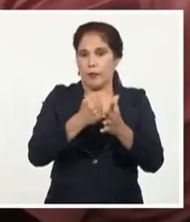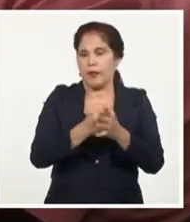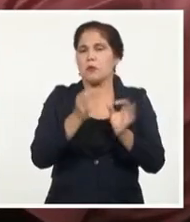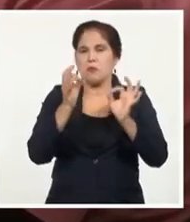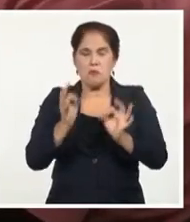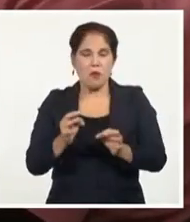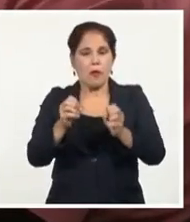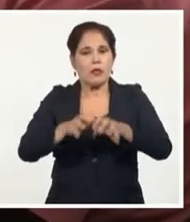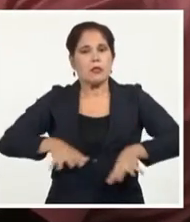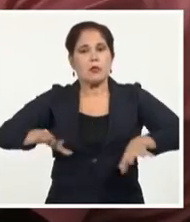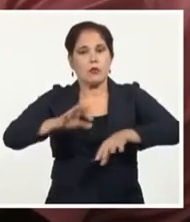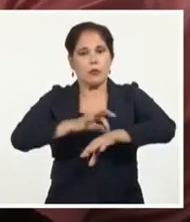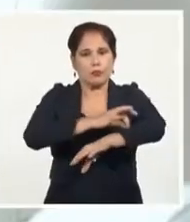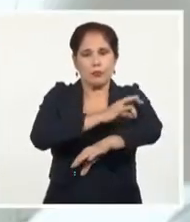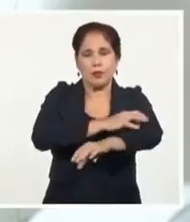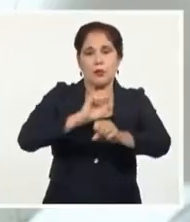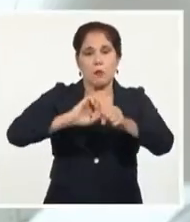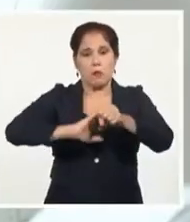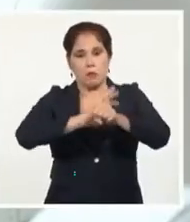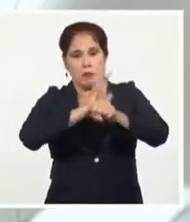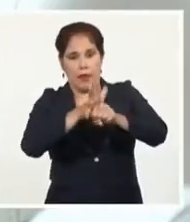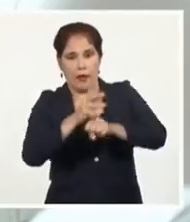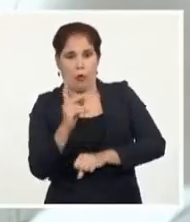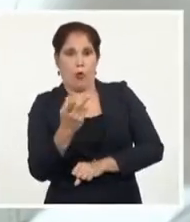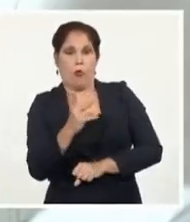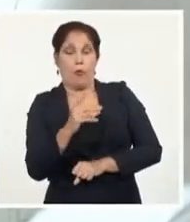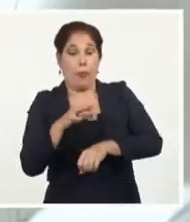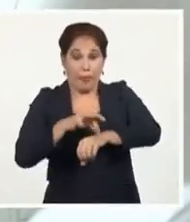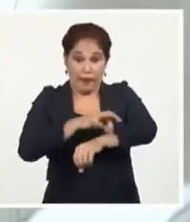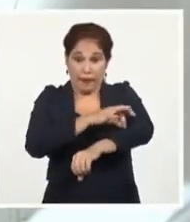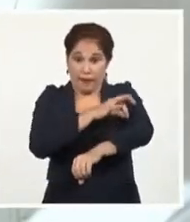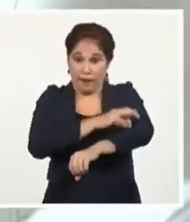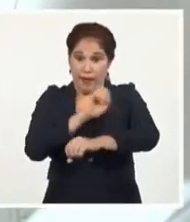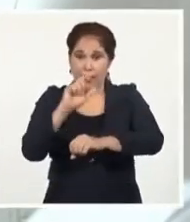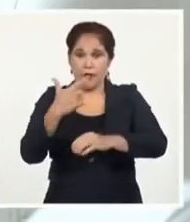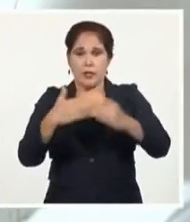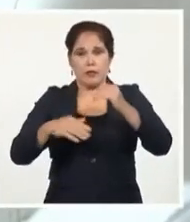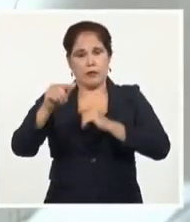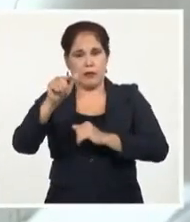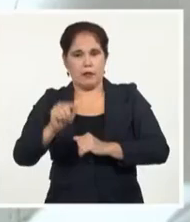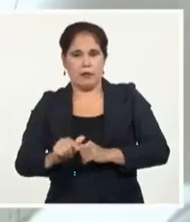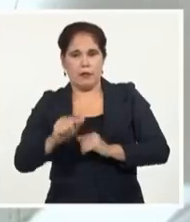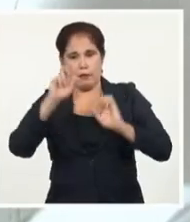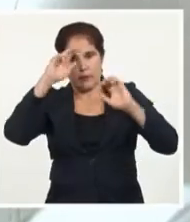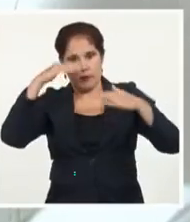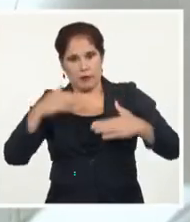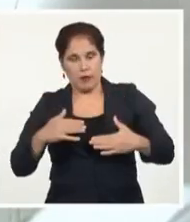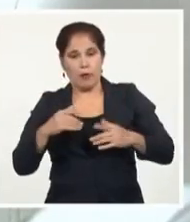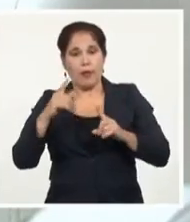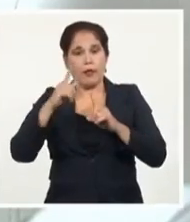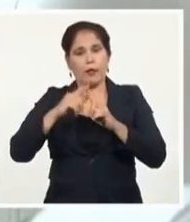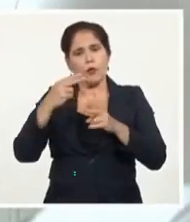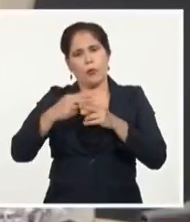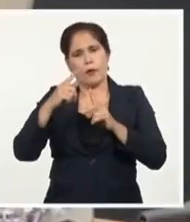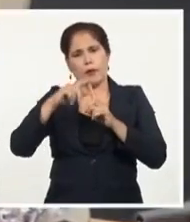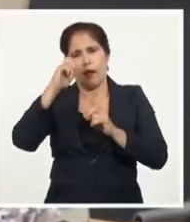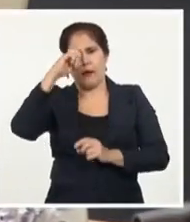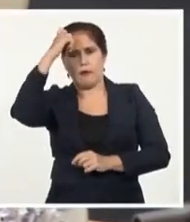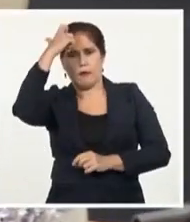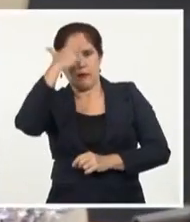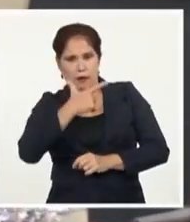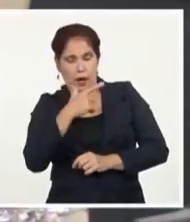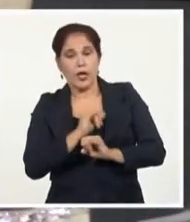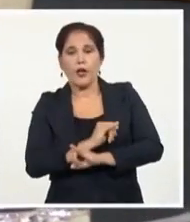a la situación epidemiológica. En el caso del dengue, la viceministra primera de Salud Pública, Tania Margarita Cruz Hernández,